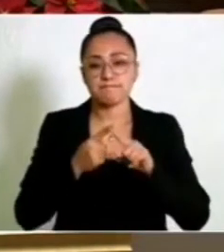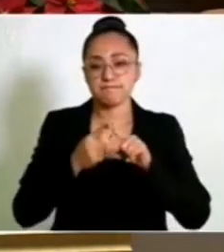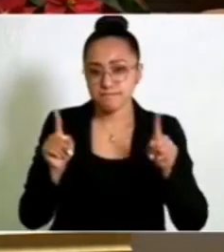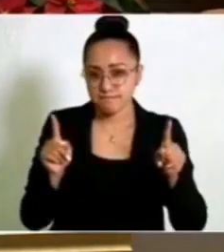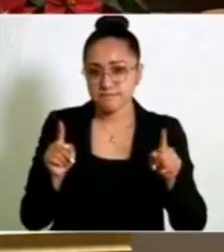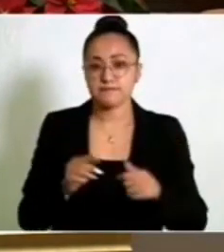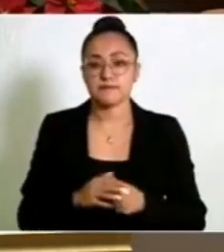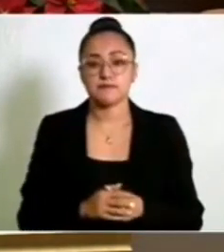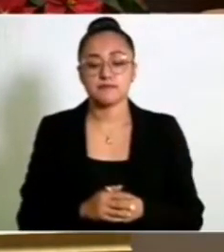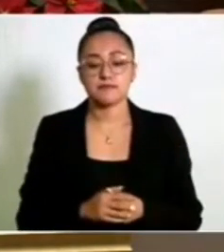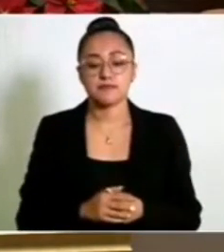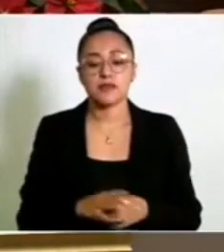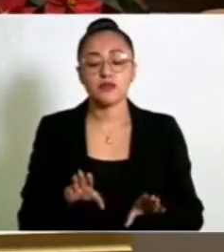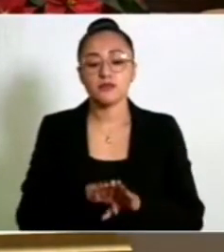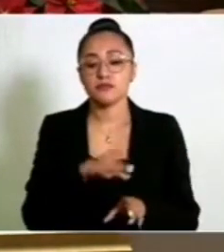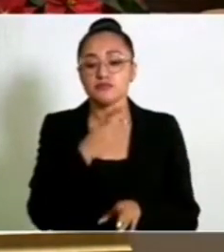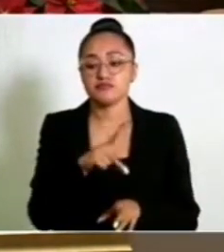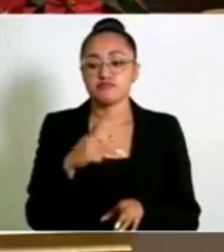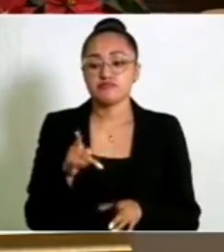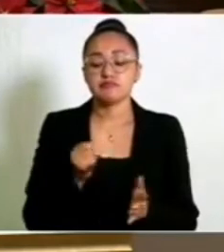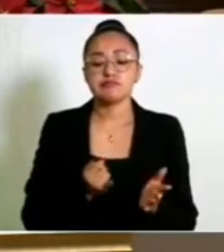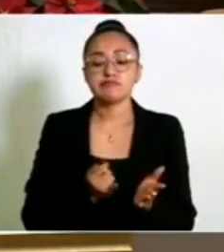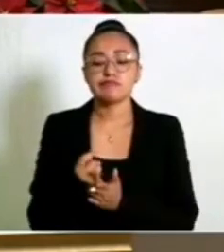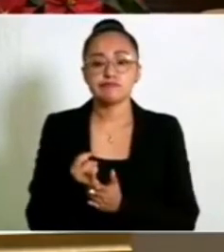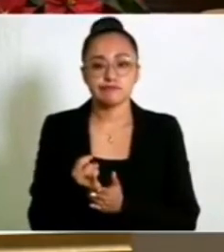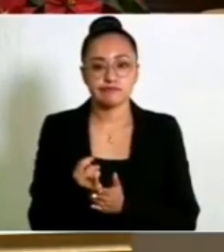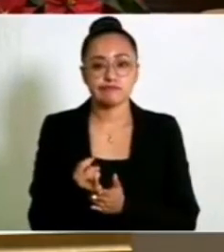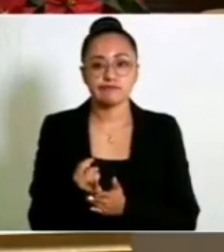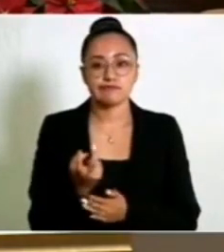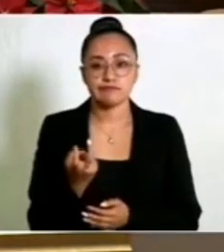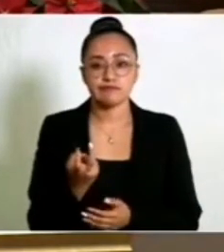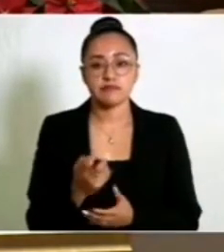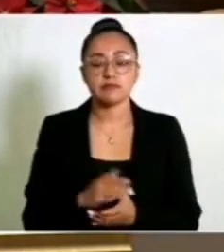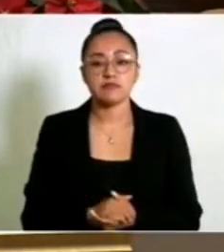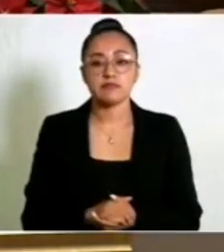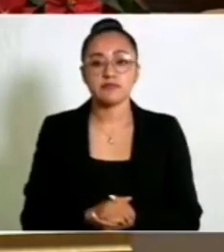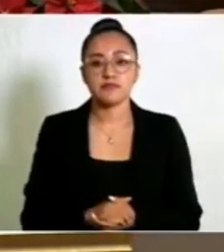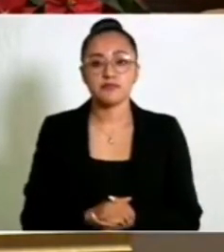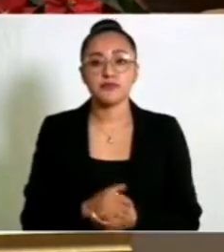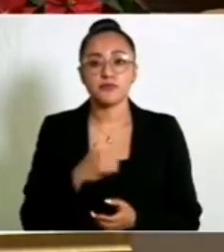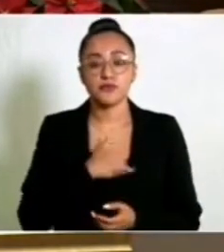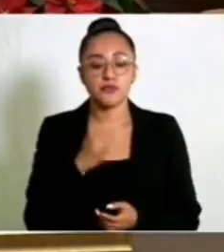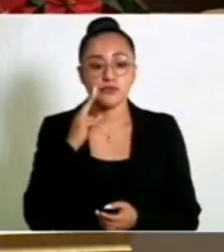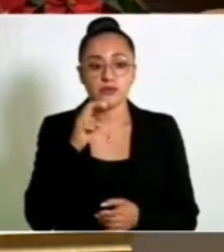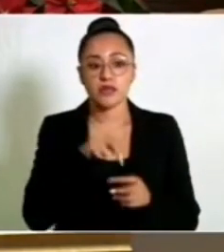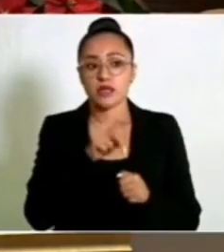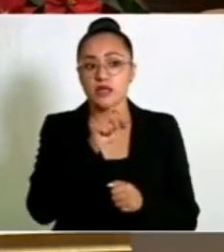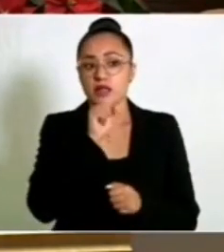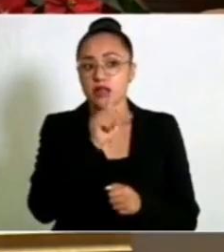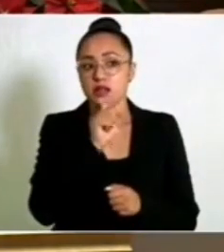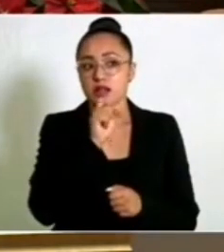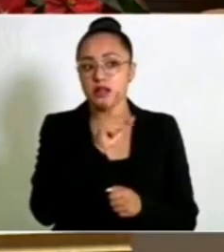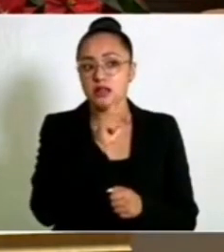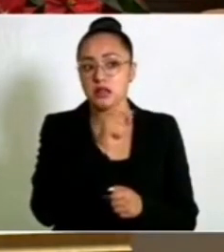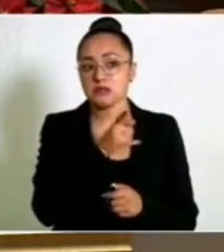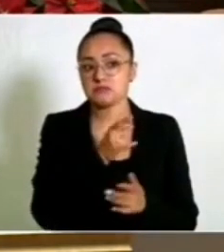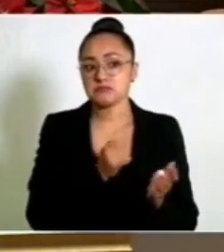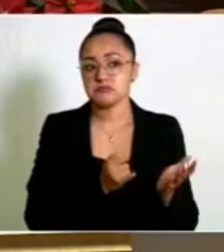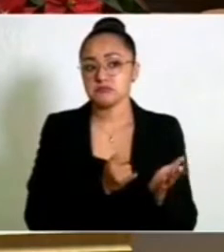Estrategias en la toma de sus decisiones. Yo he observado que en Jalisco se toman decisiones